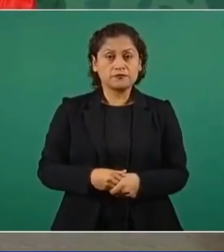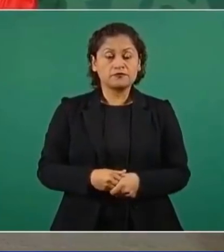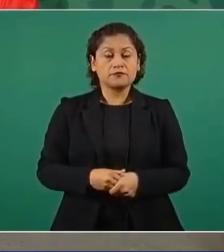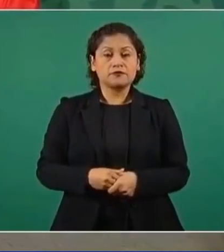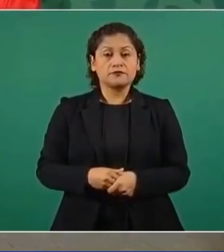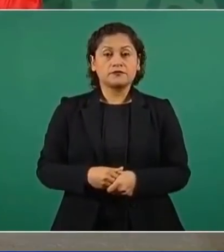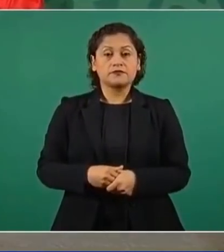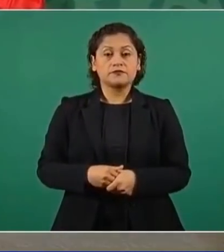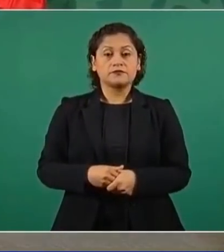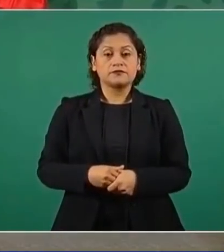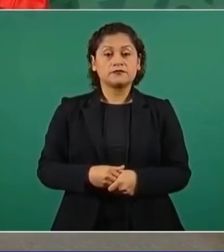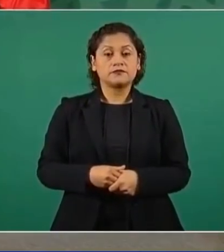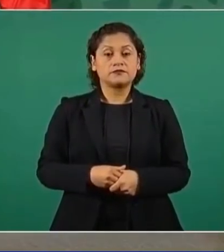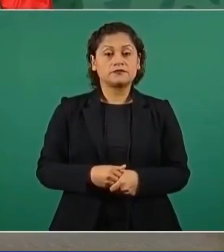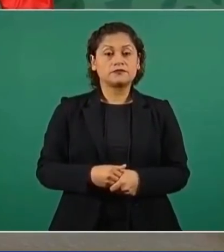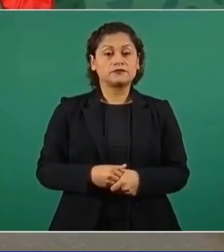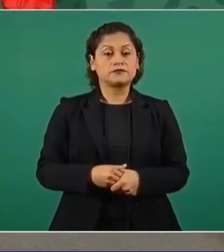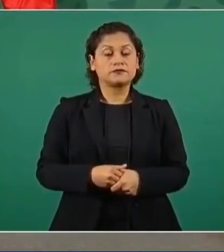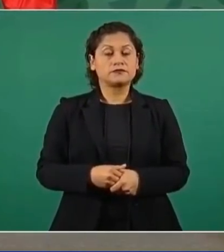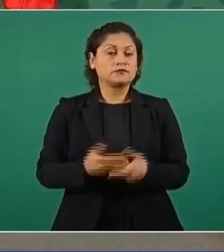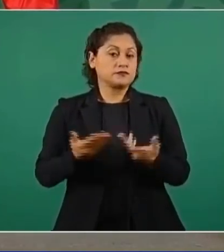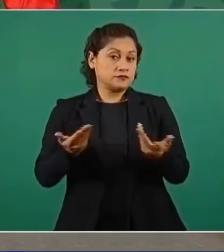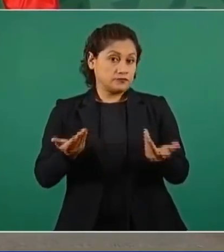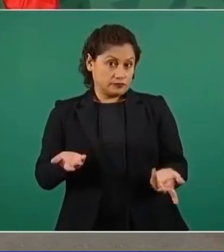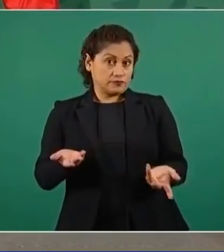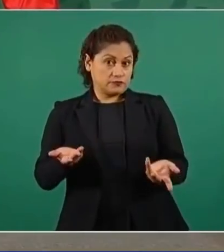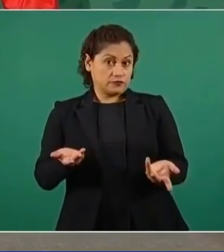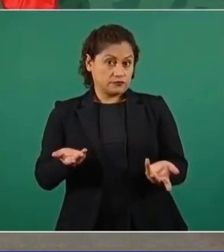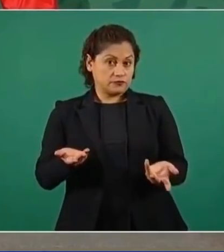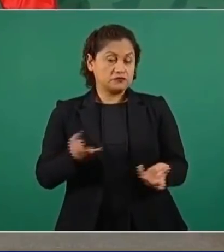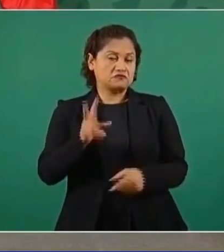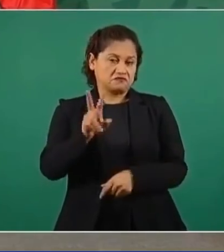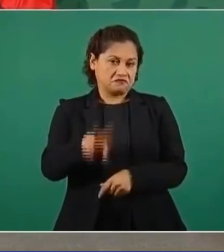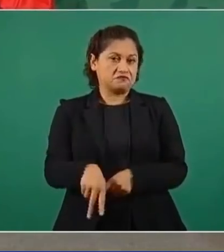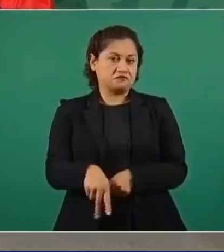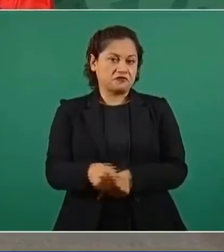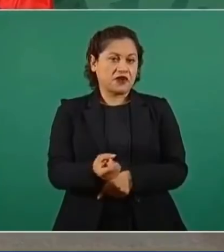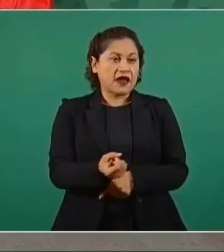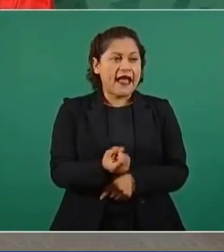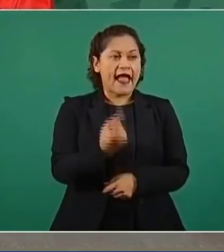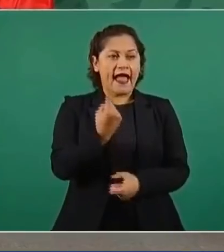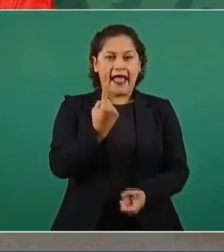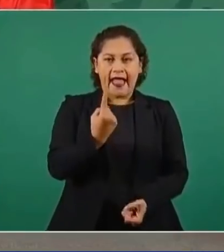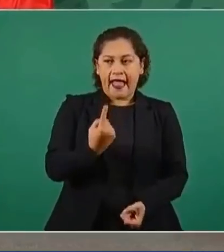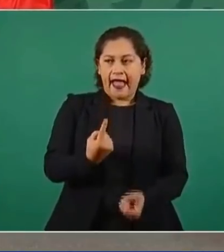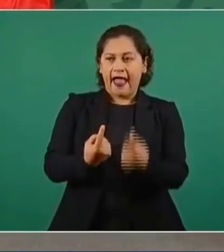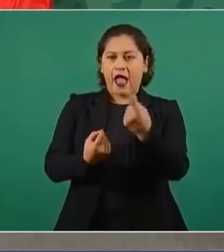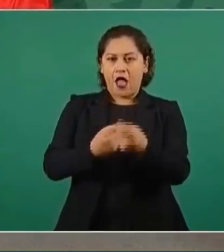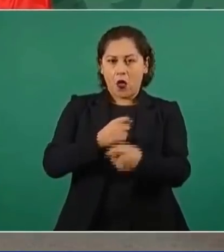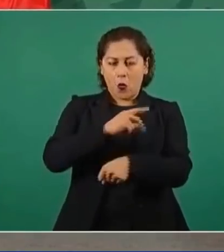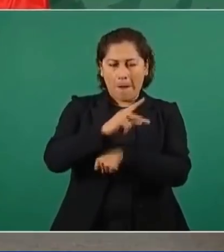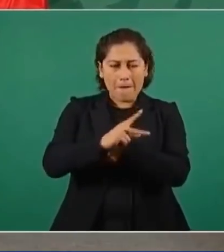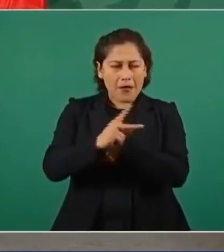Entonces, son muy pocos los que votan en contra